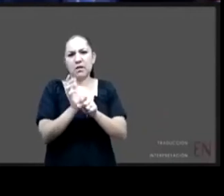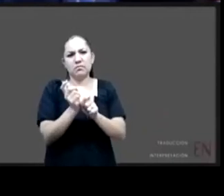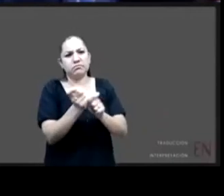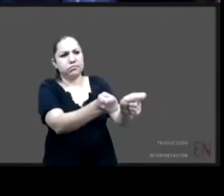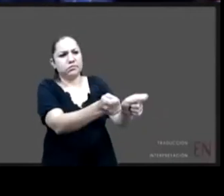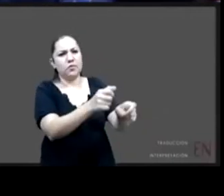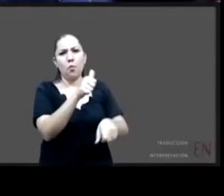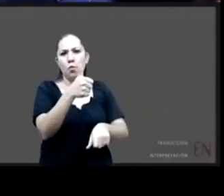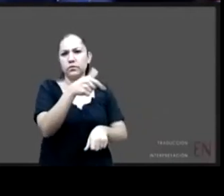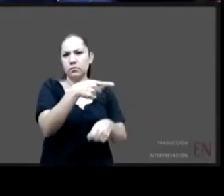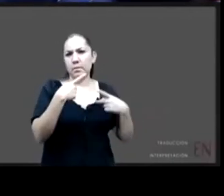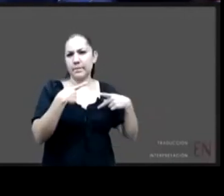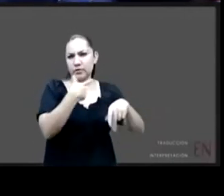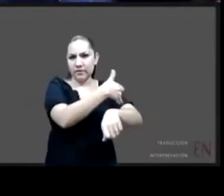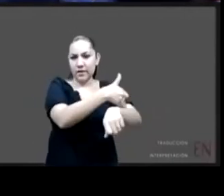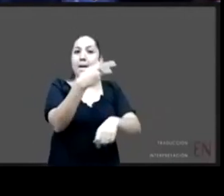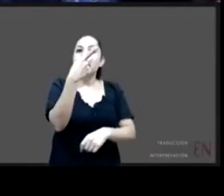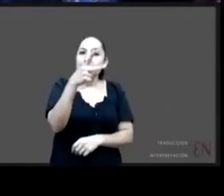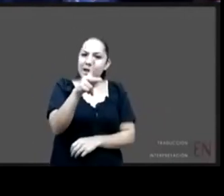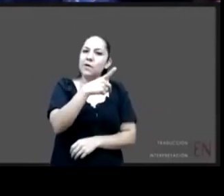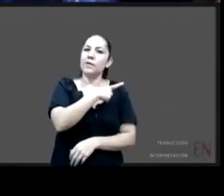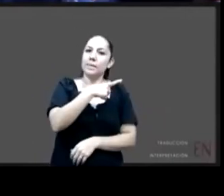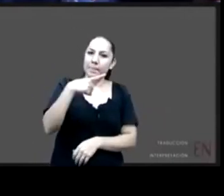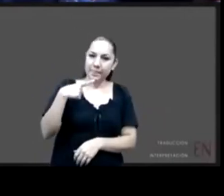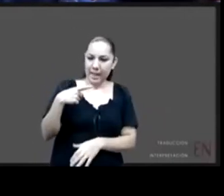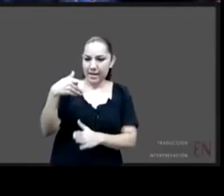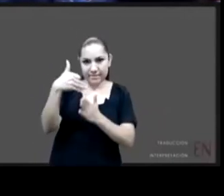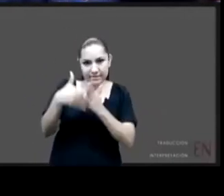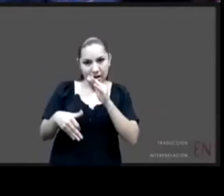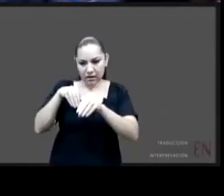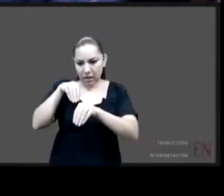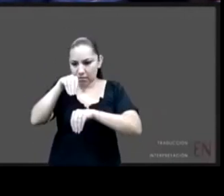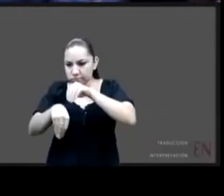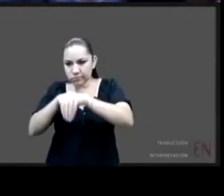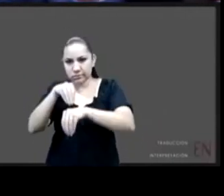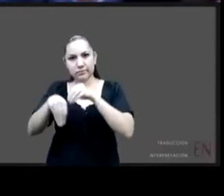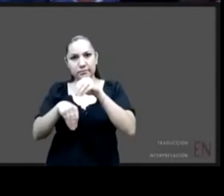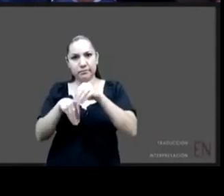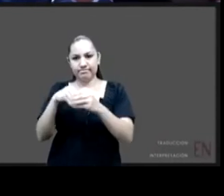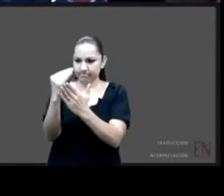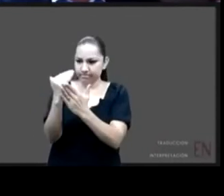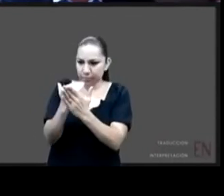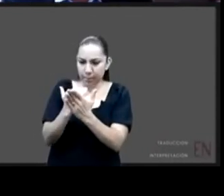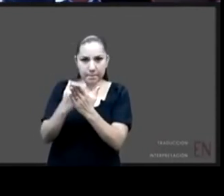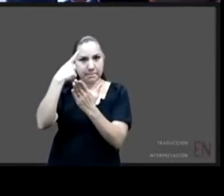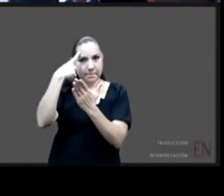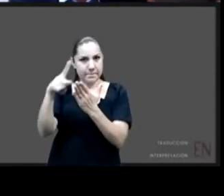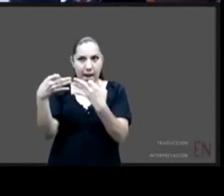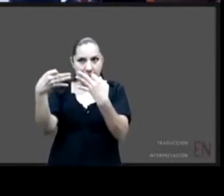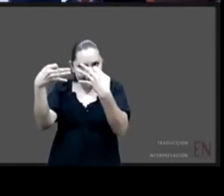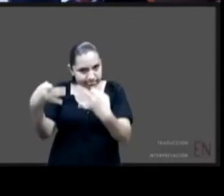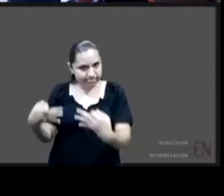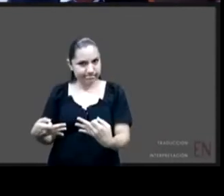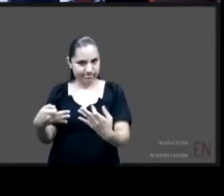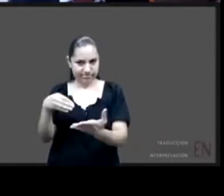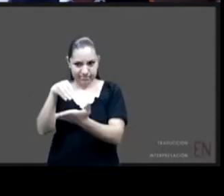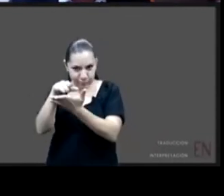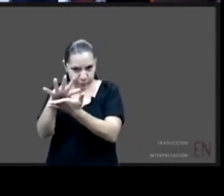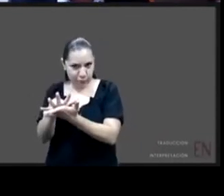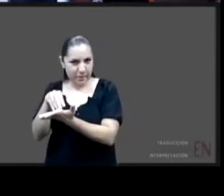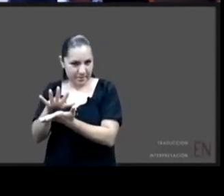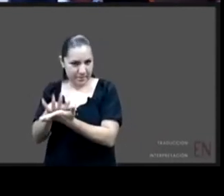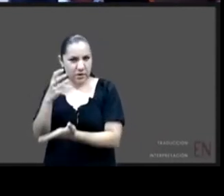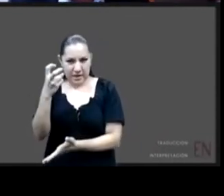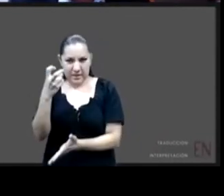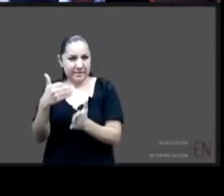dotarla de una formalidad que todavía no tenemos la primera herramienta lo han dicho lo han